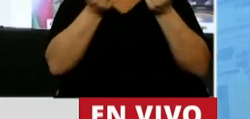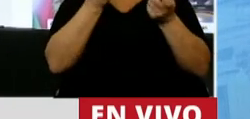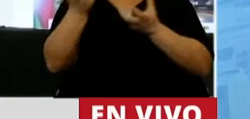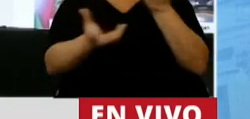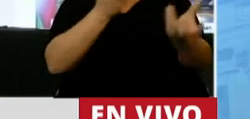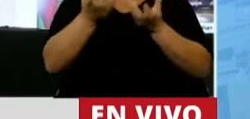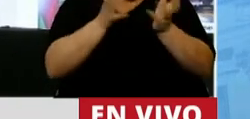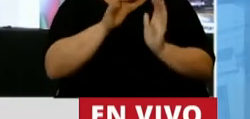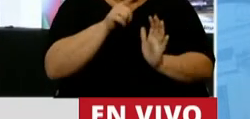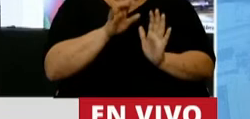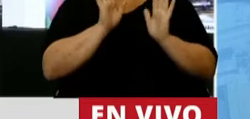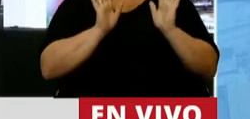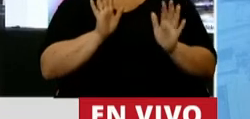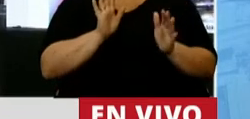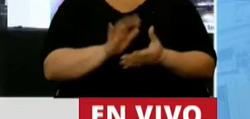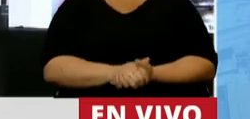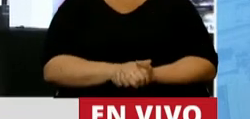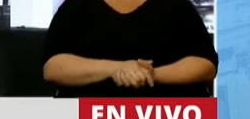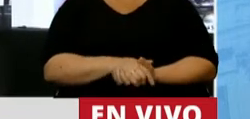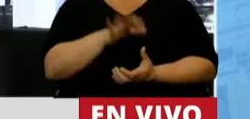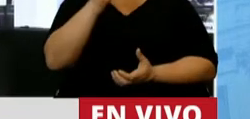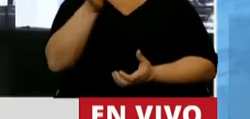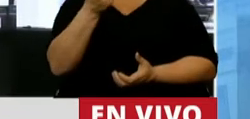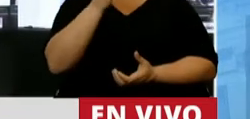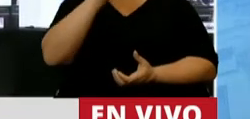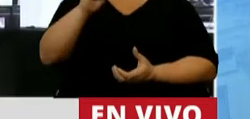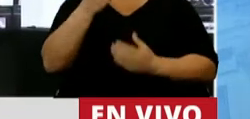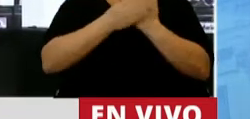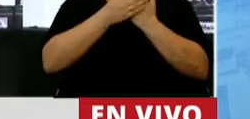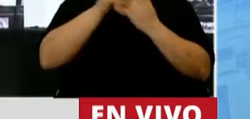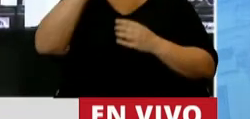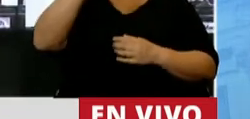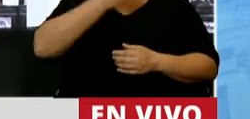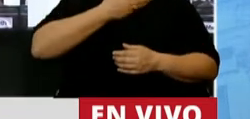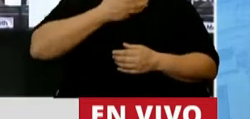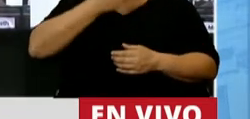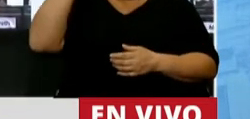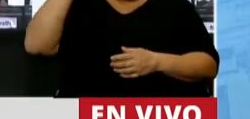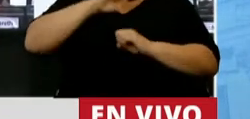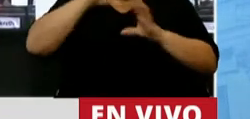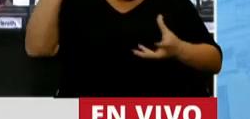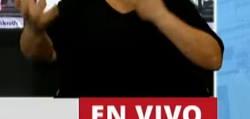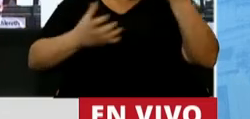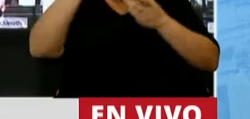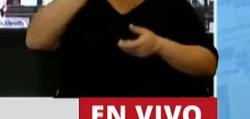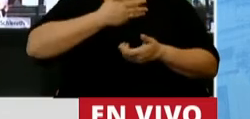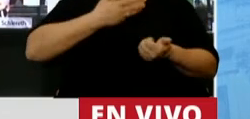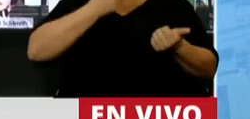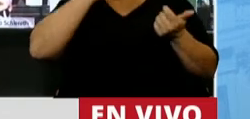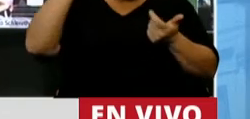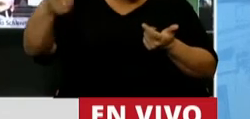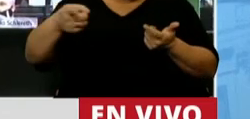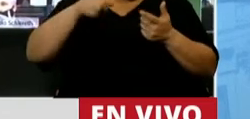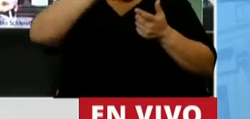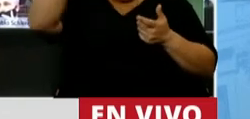del Fuego. Ahora, ¿sabe cuánto destina el Ministerio de Ambiente de la Provincia de Santa Fe después del ecocidio que estamos viviendo en Santa Fe y en Entre